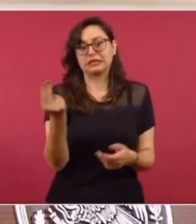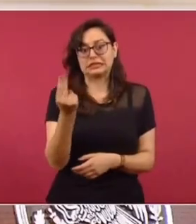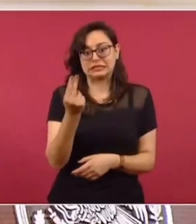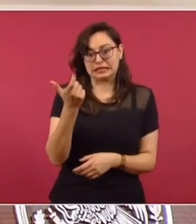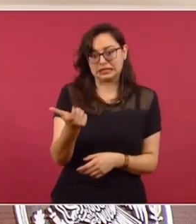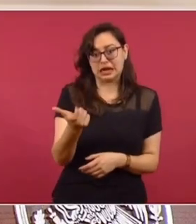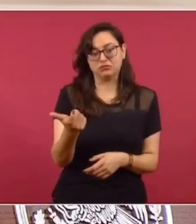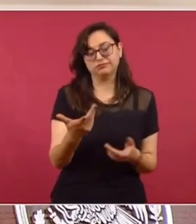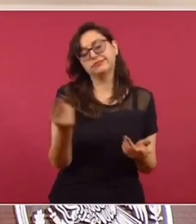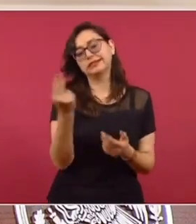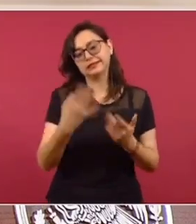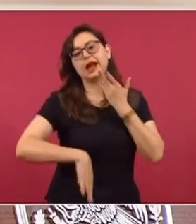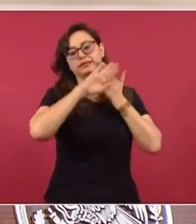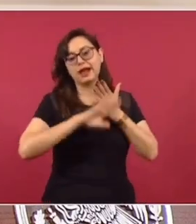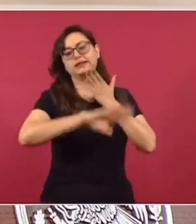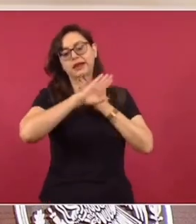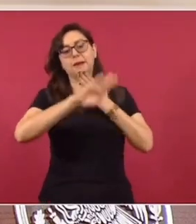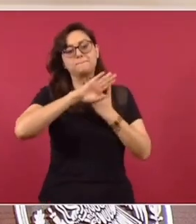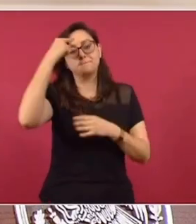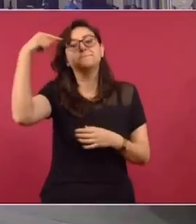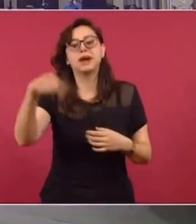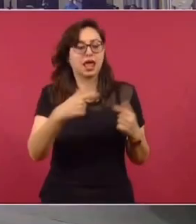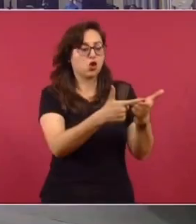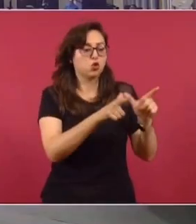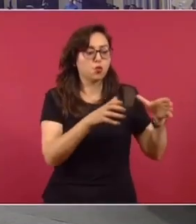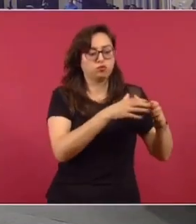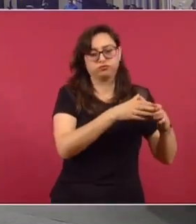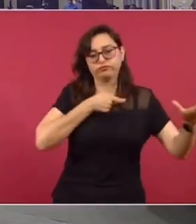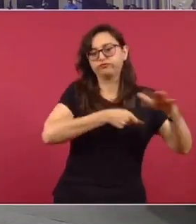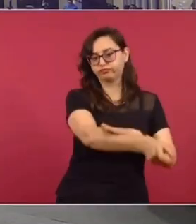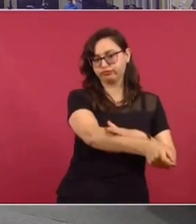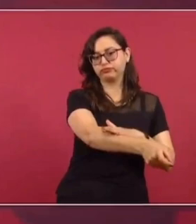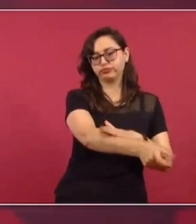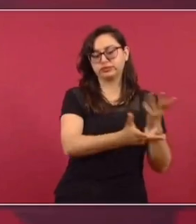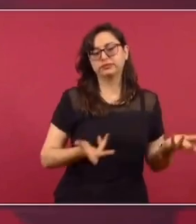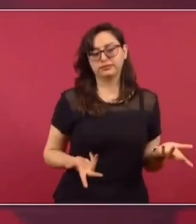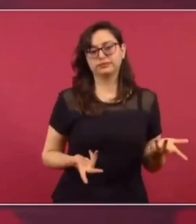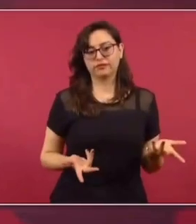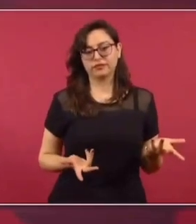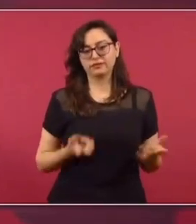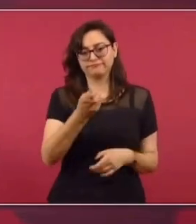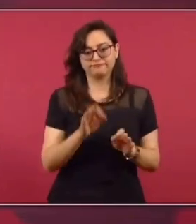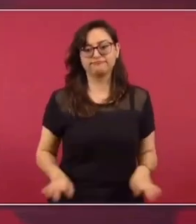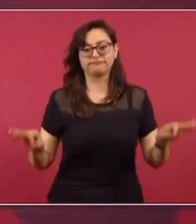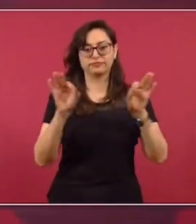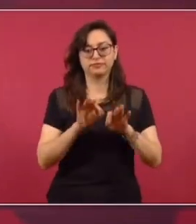Si no nos atacan a nosotros, al presidente. Ya somos una fuente de financiamiento.